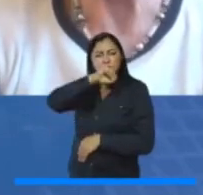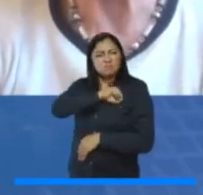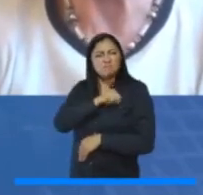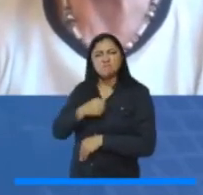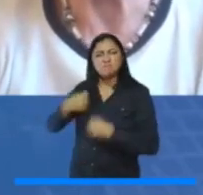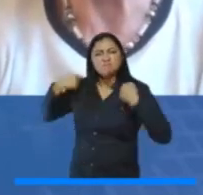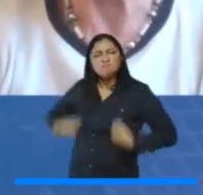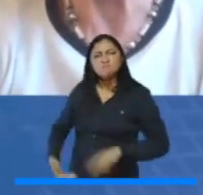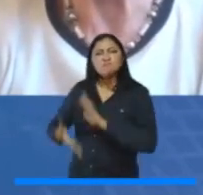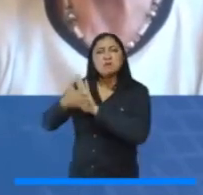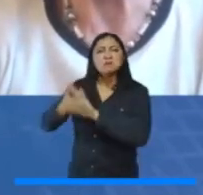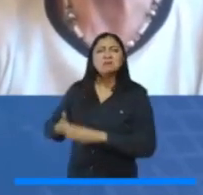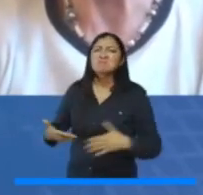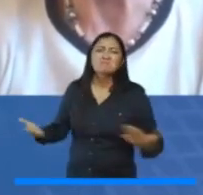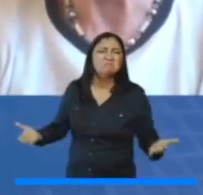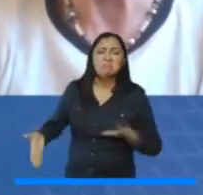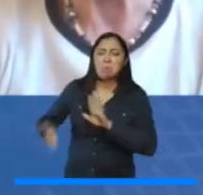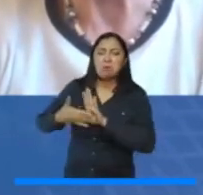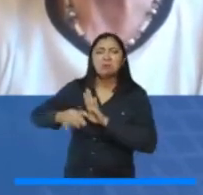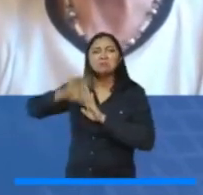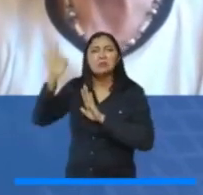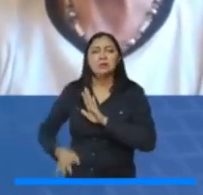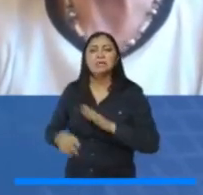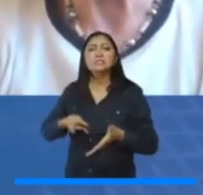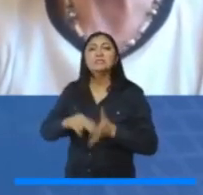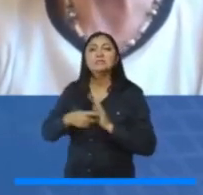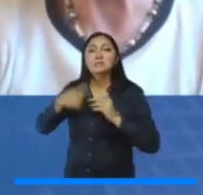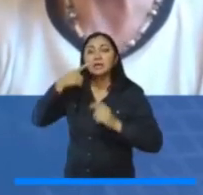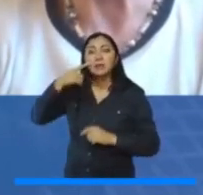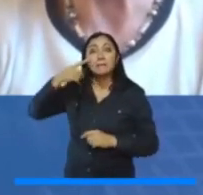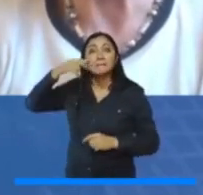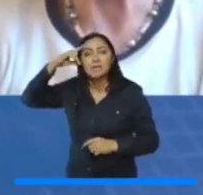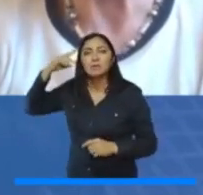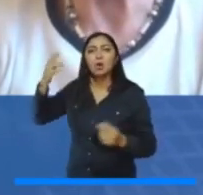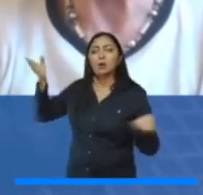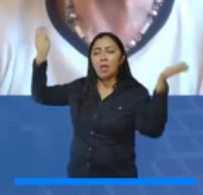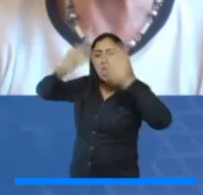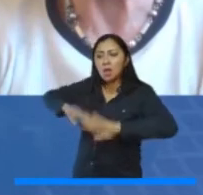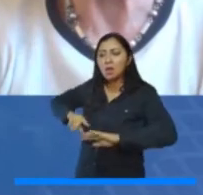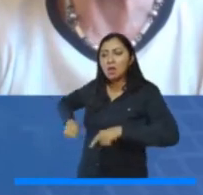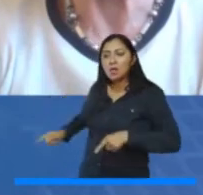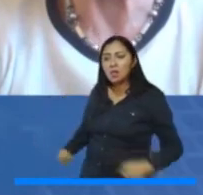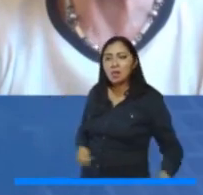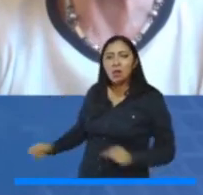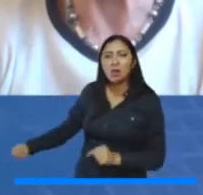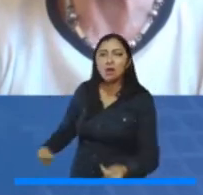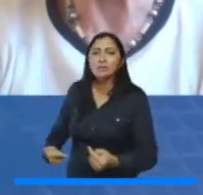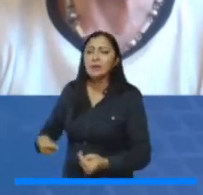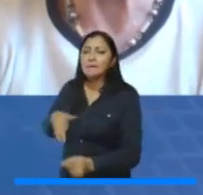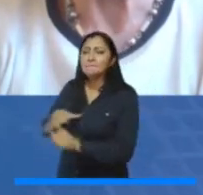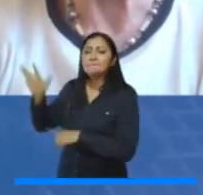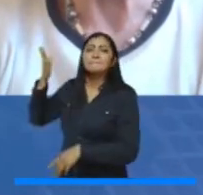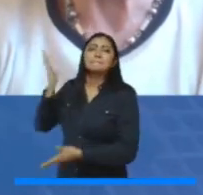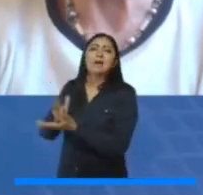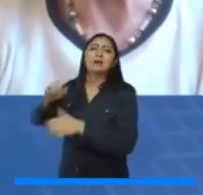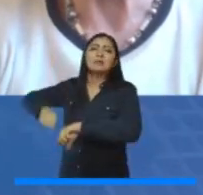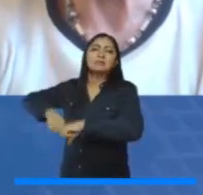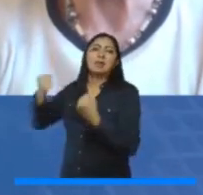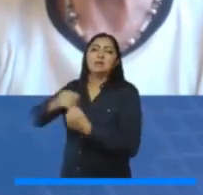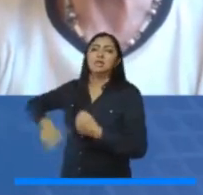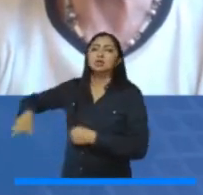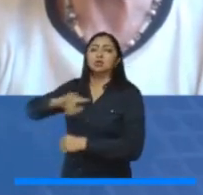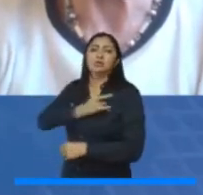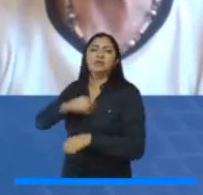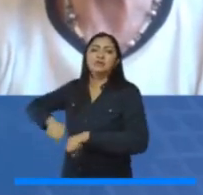sino son otras lógicas y otros intereses que terminan perturbando precisamente el funcionamiento institucional. Y es allí donde hay factores